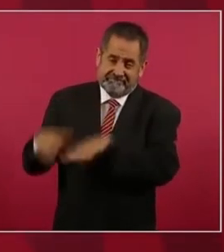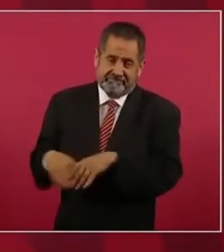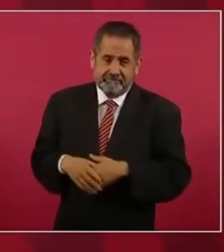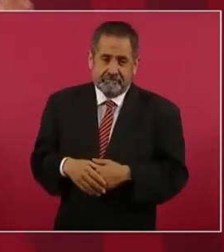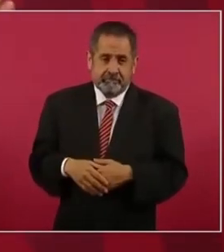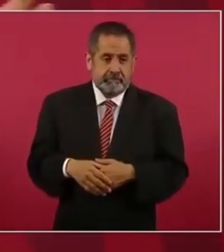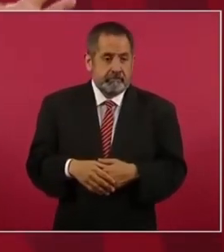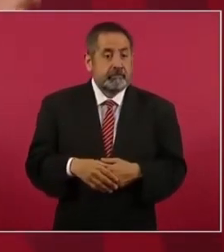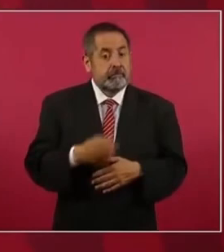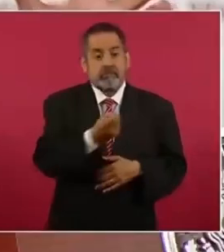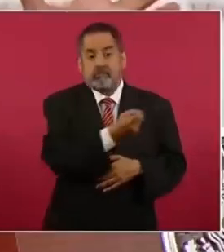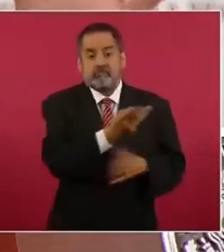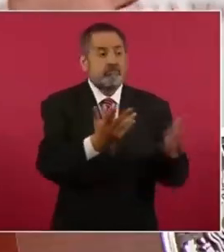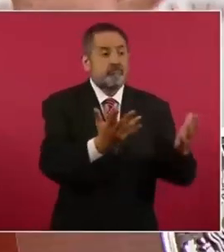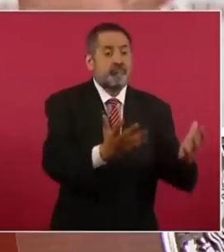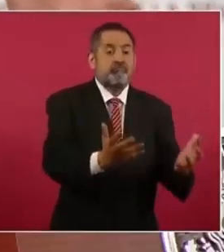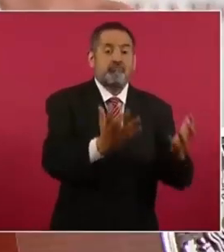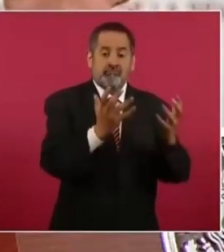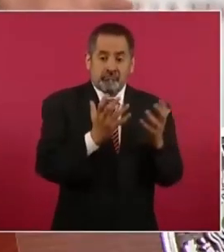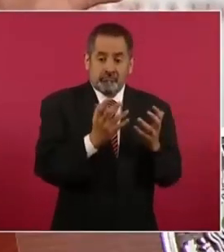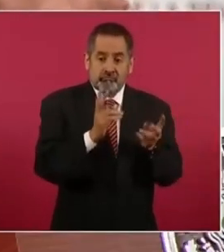Y lo fueron a ver los